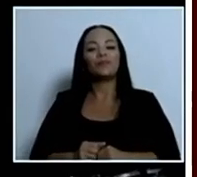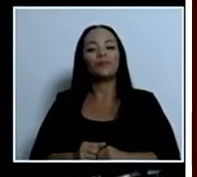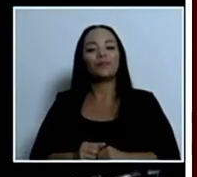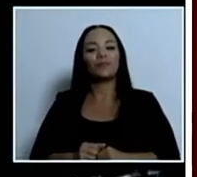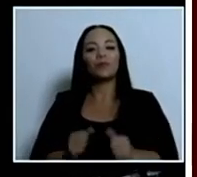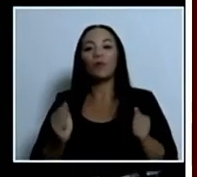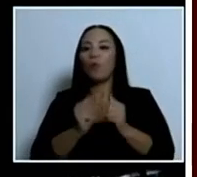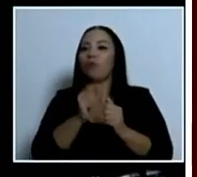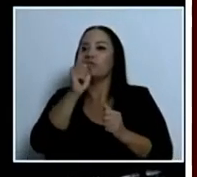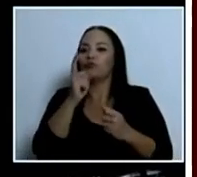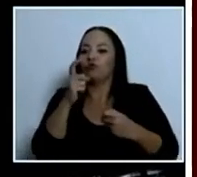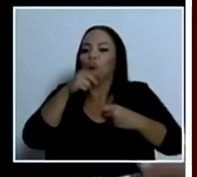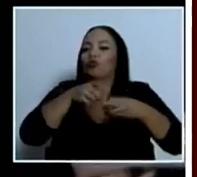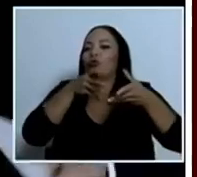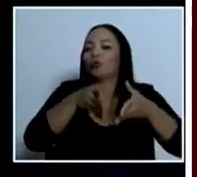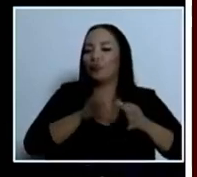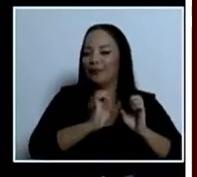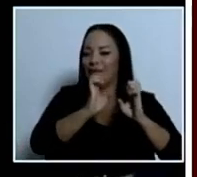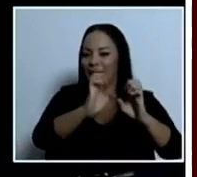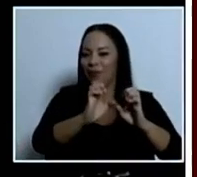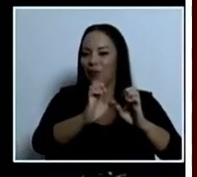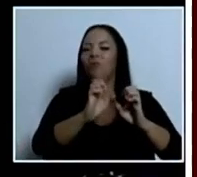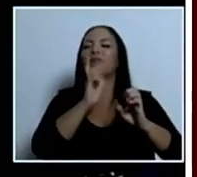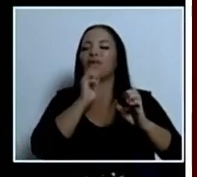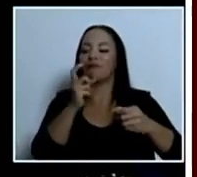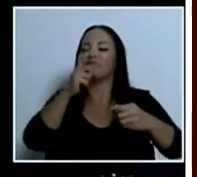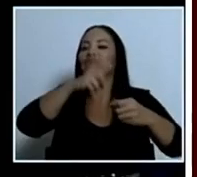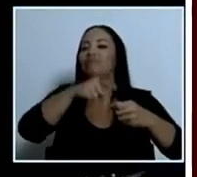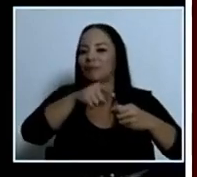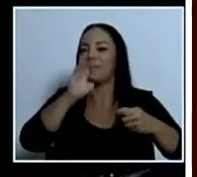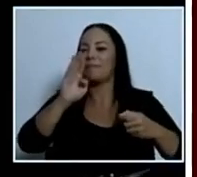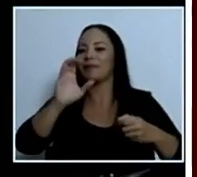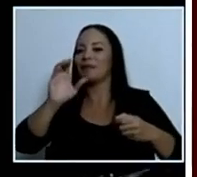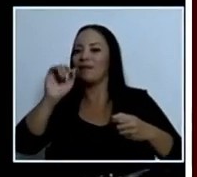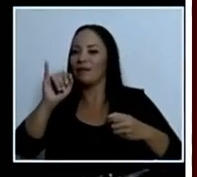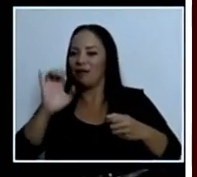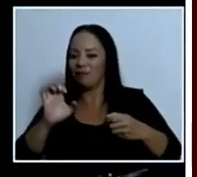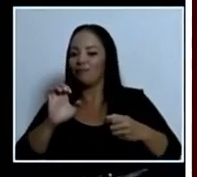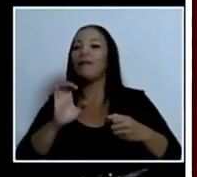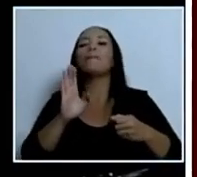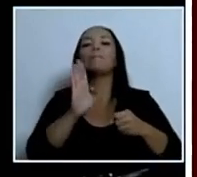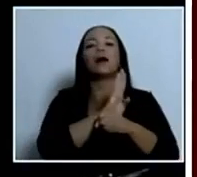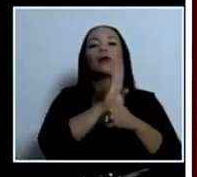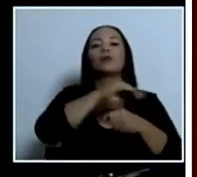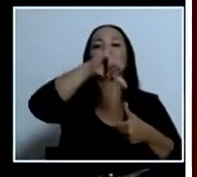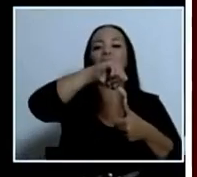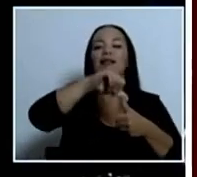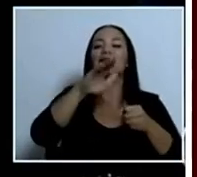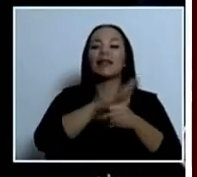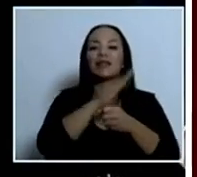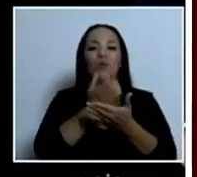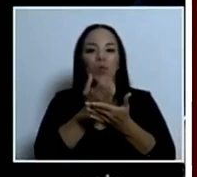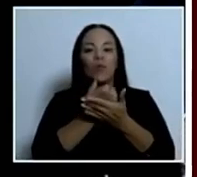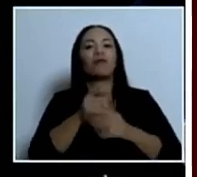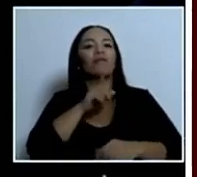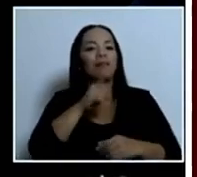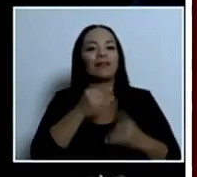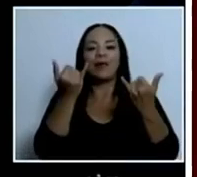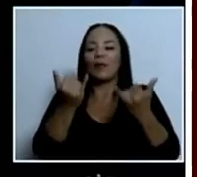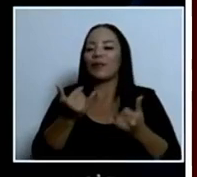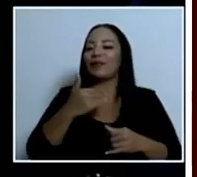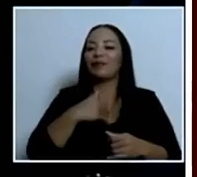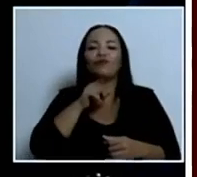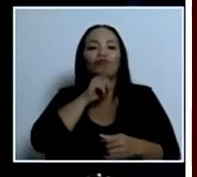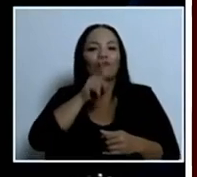socio estratégico muy importante para nosotros, que es el Banco Centroamericano de Integración Económica, tenemos hoy esta